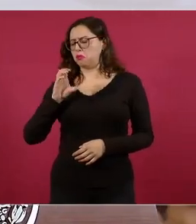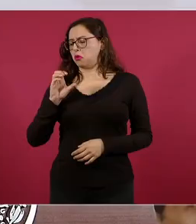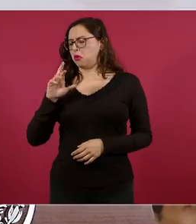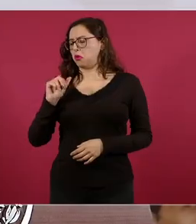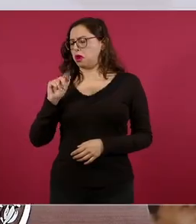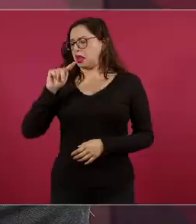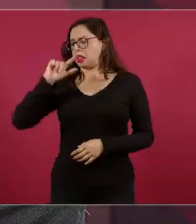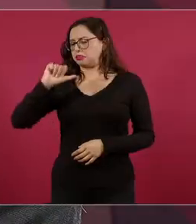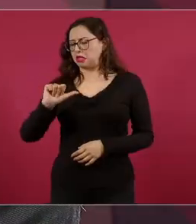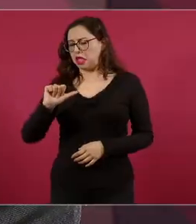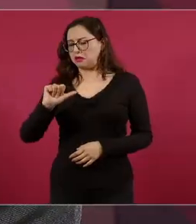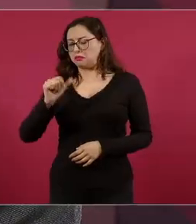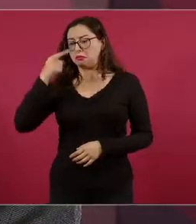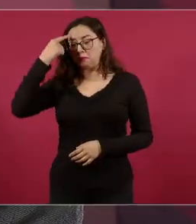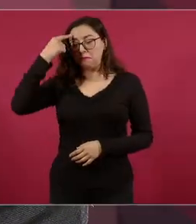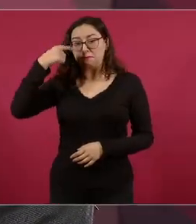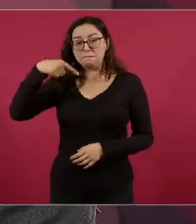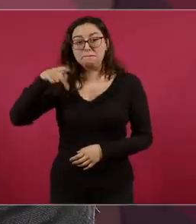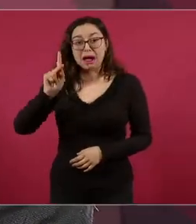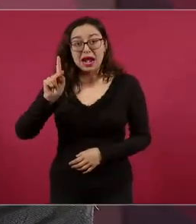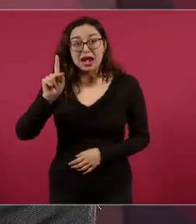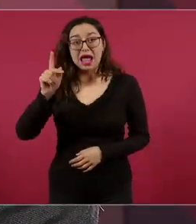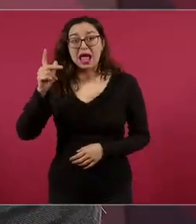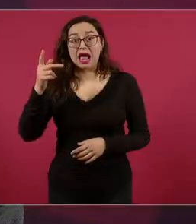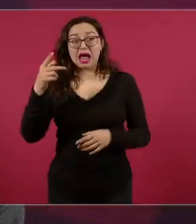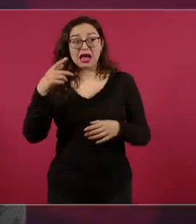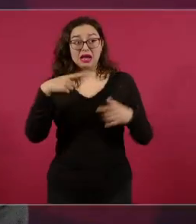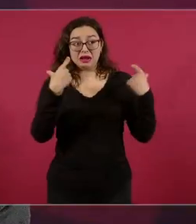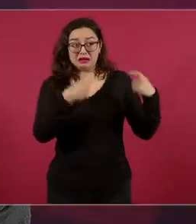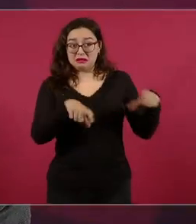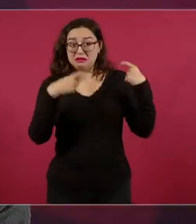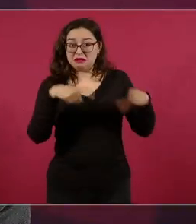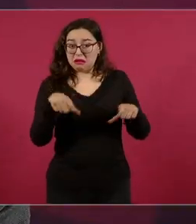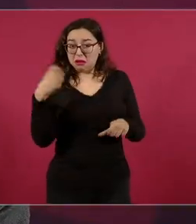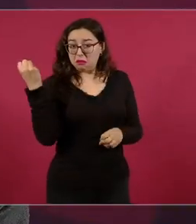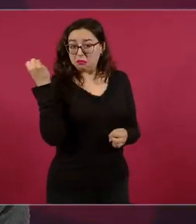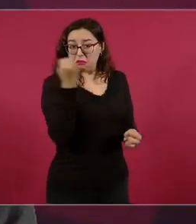de los potentados, ese gobierno no es democrático.